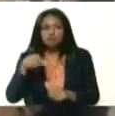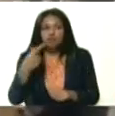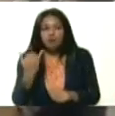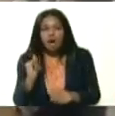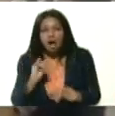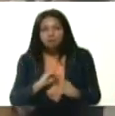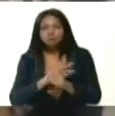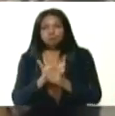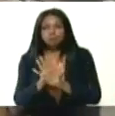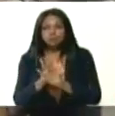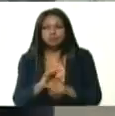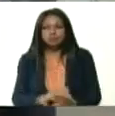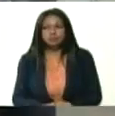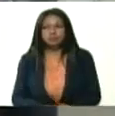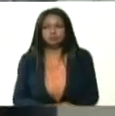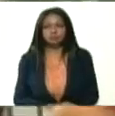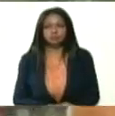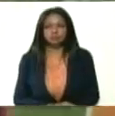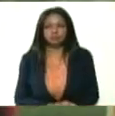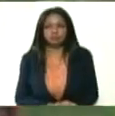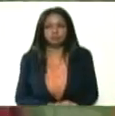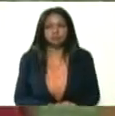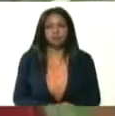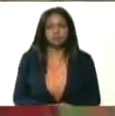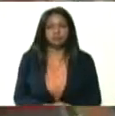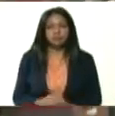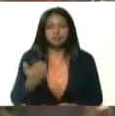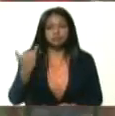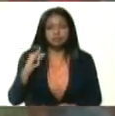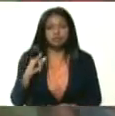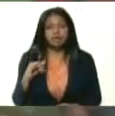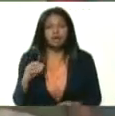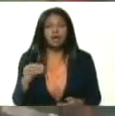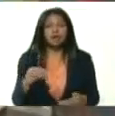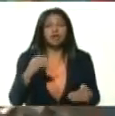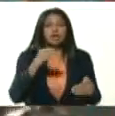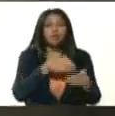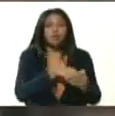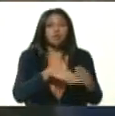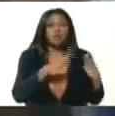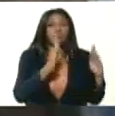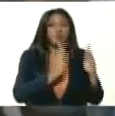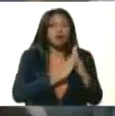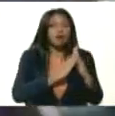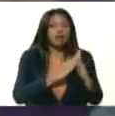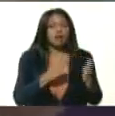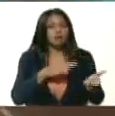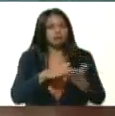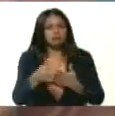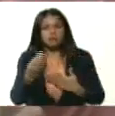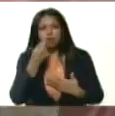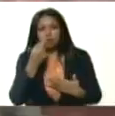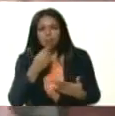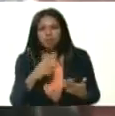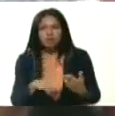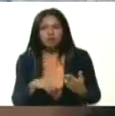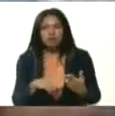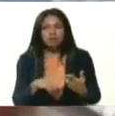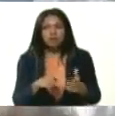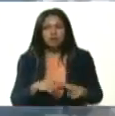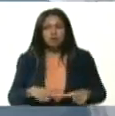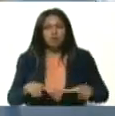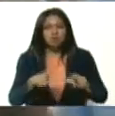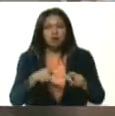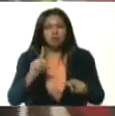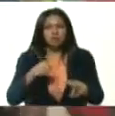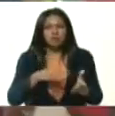COVID-19. Y bueno, están en condiciones, en una cuarentena donde se les garantiza la alimentación gratuita, el alojamiento